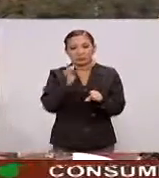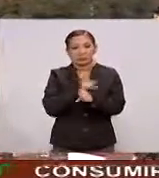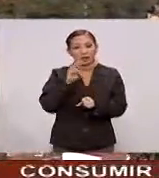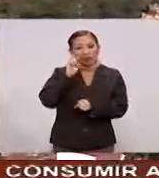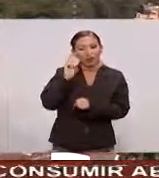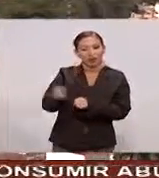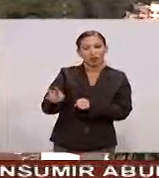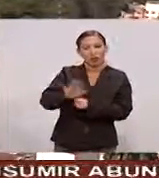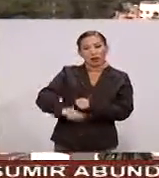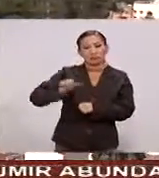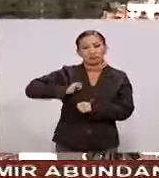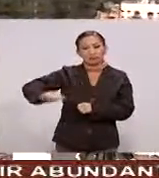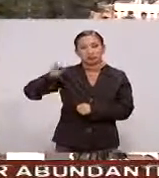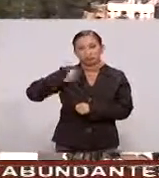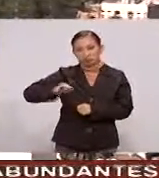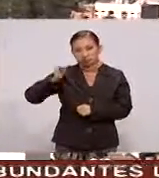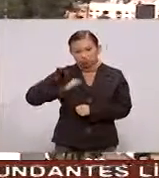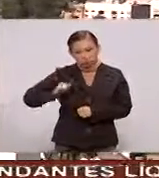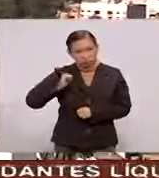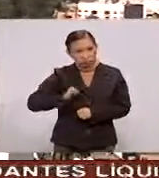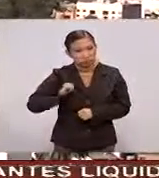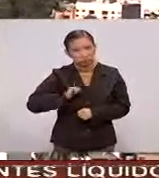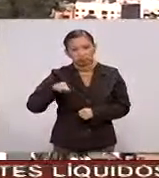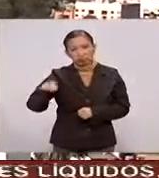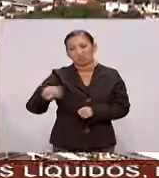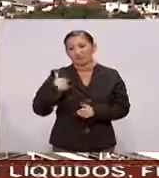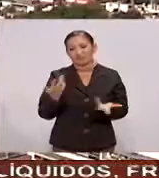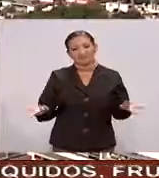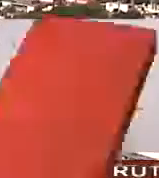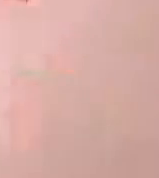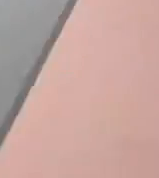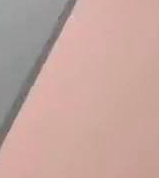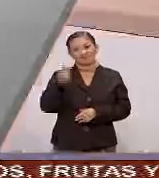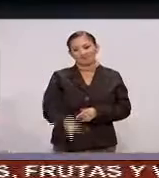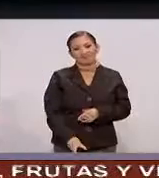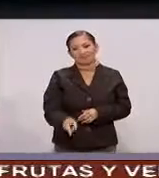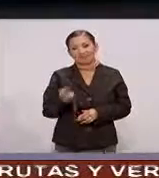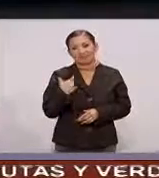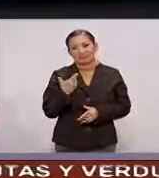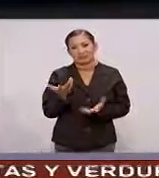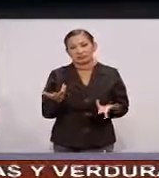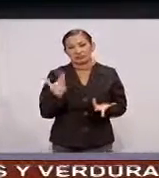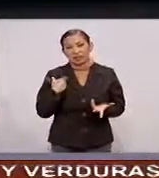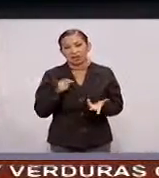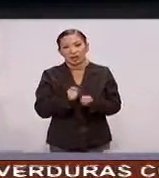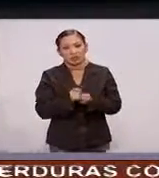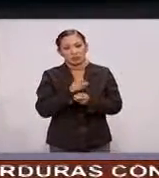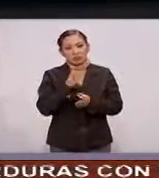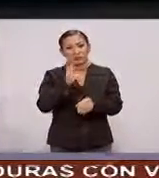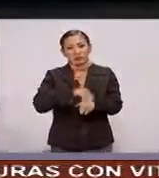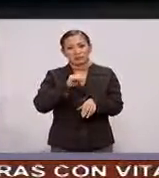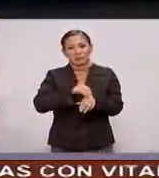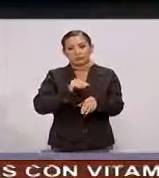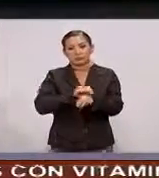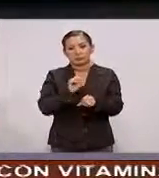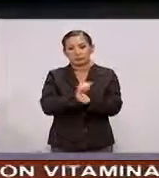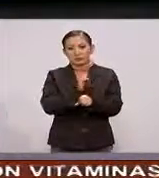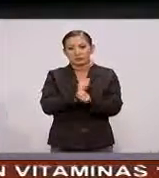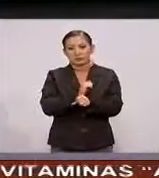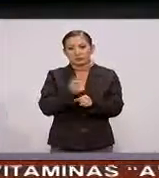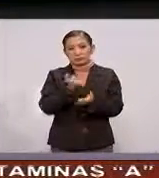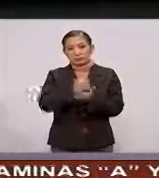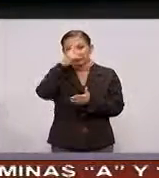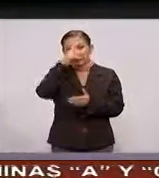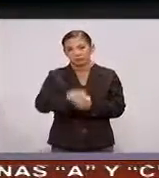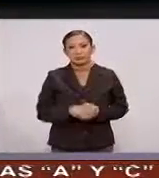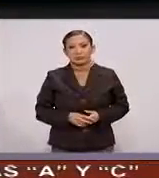antiguos Que simplemente verificaron Y se les permitió circular por el